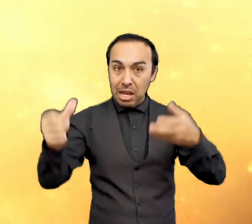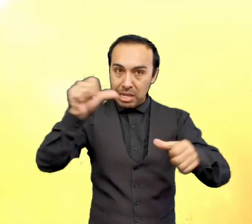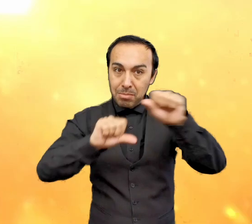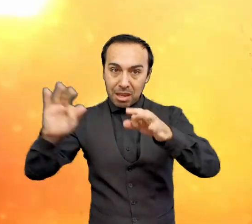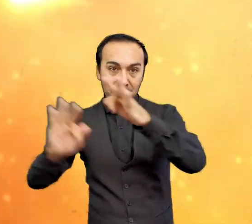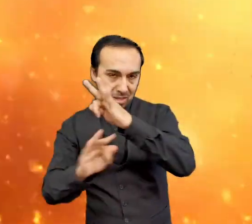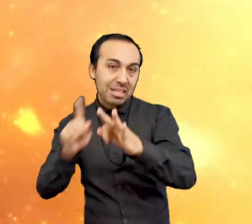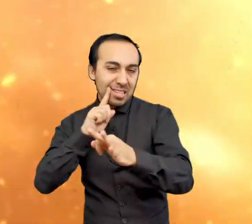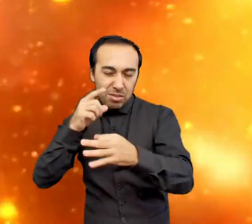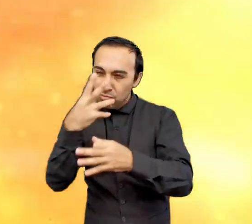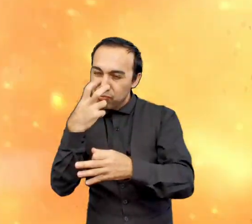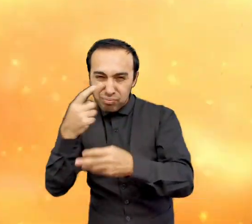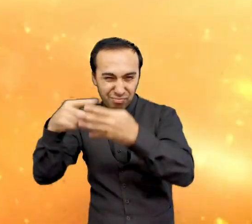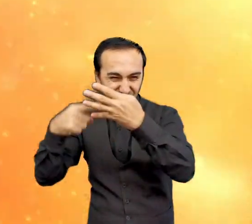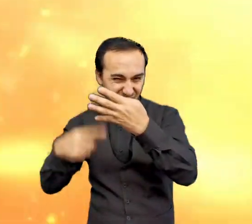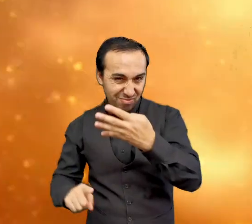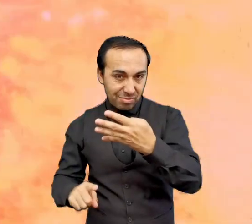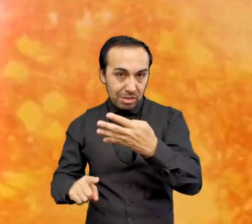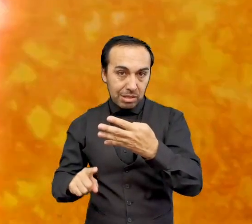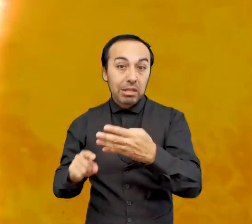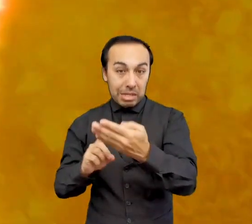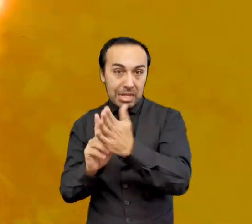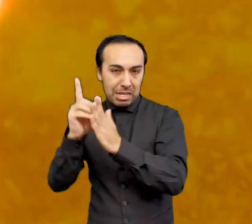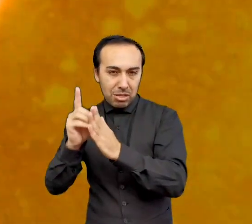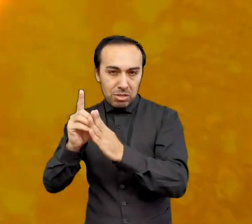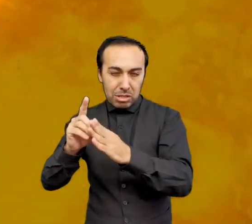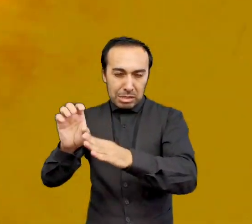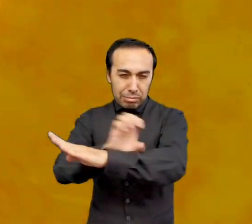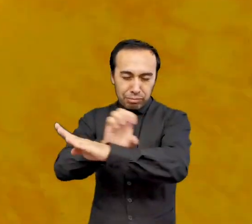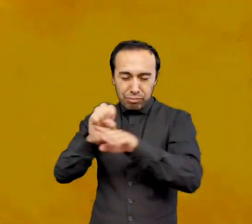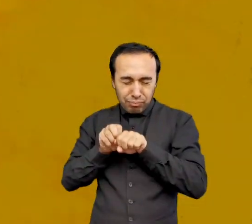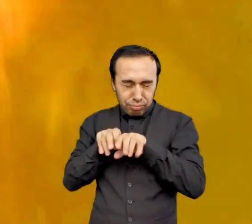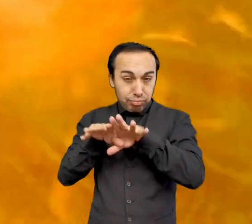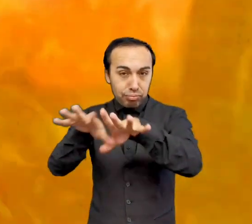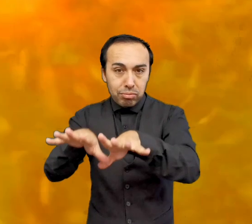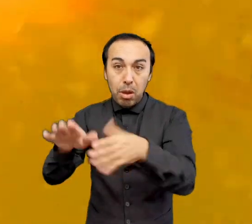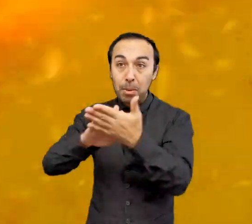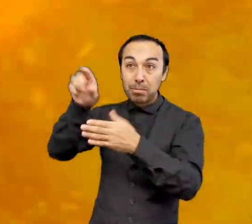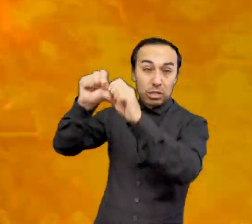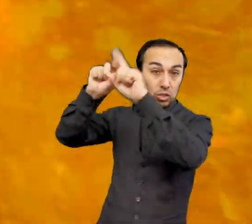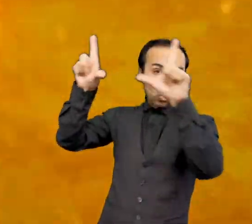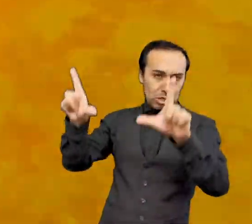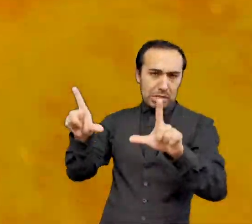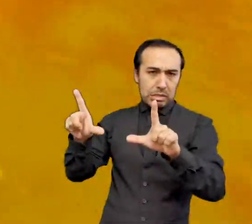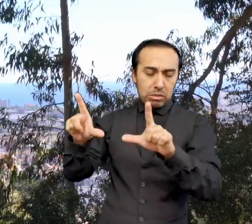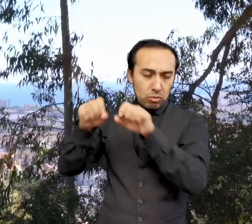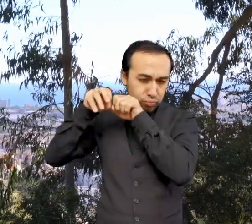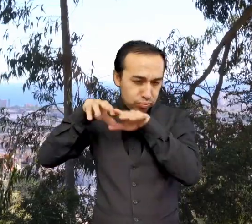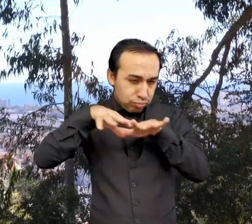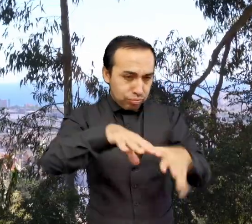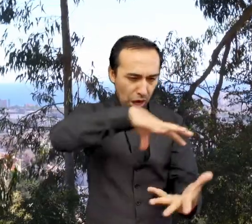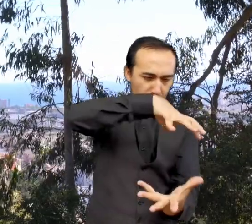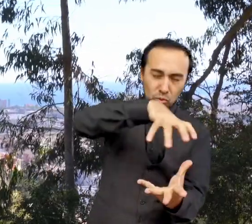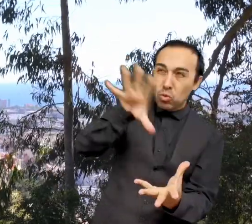oxígeno, lo que genera energía en forma de radiación. Esta radiación, en el caso del Sol, alcanza la superficie de la Tierra y